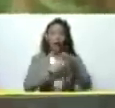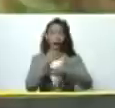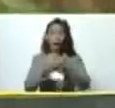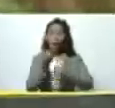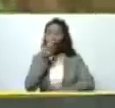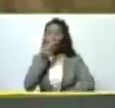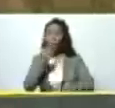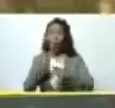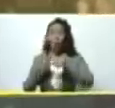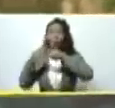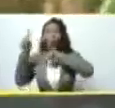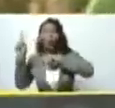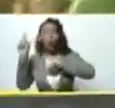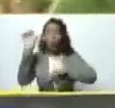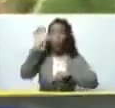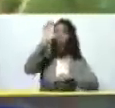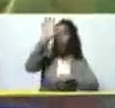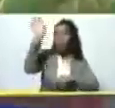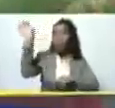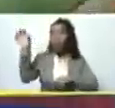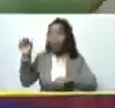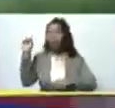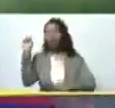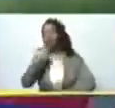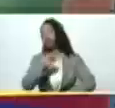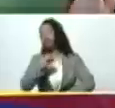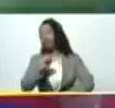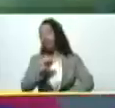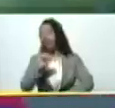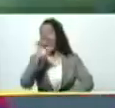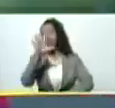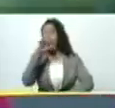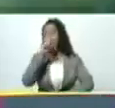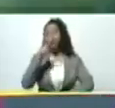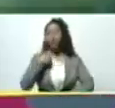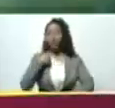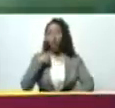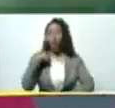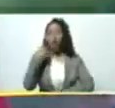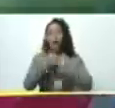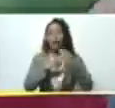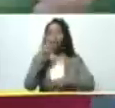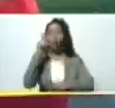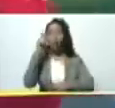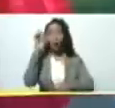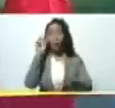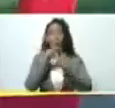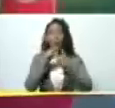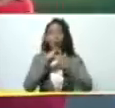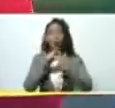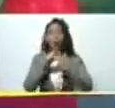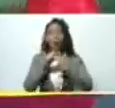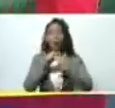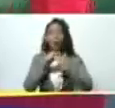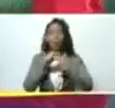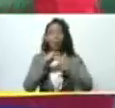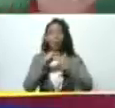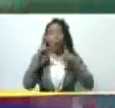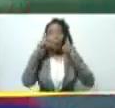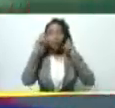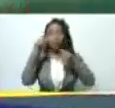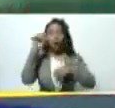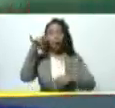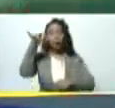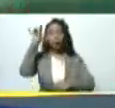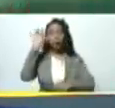a otros a otras naciones efectivamente hace como cinco años yo tuve una palabra profética de alguien que es esa persona